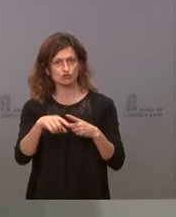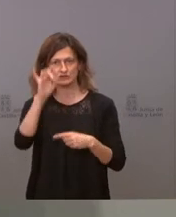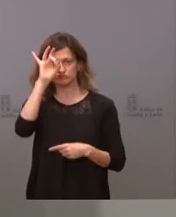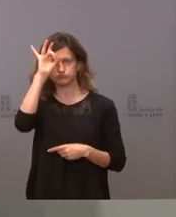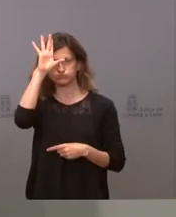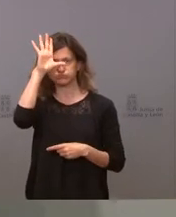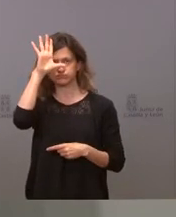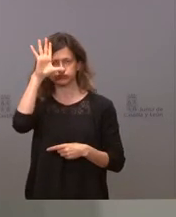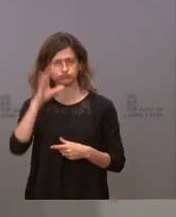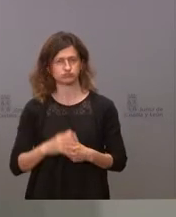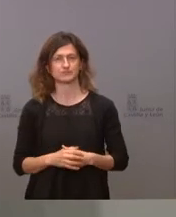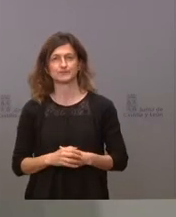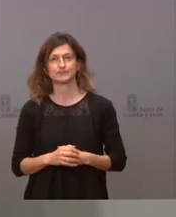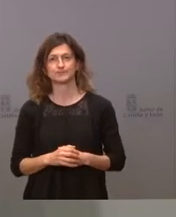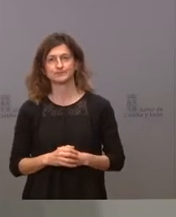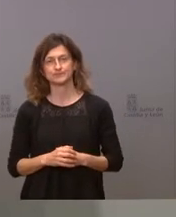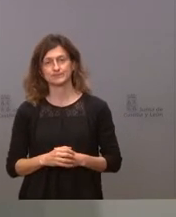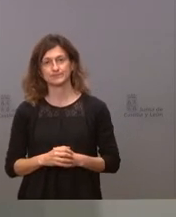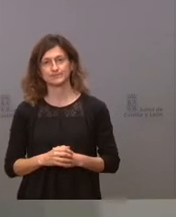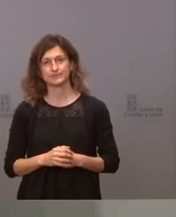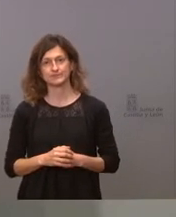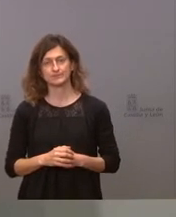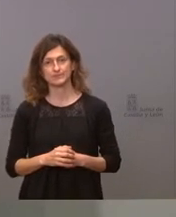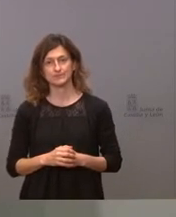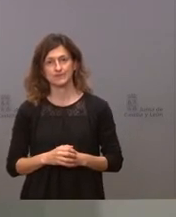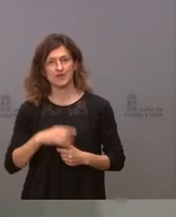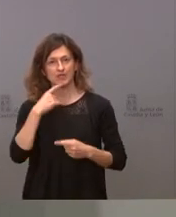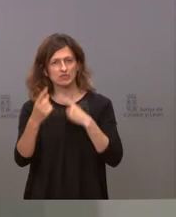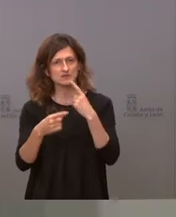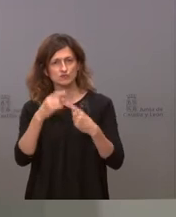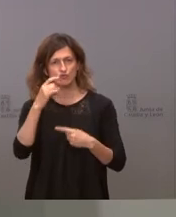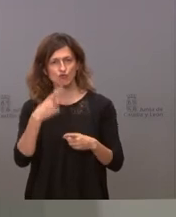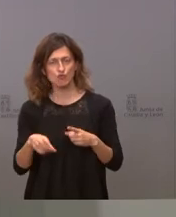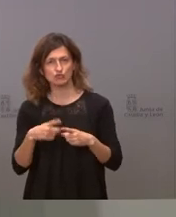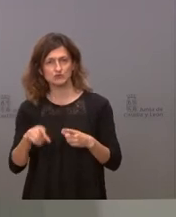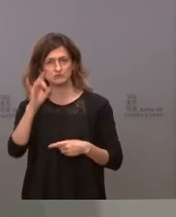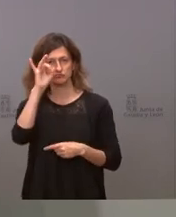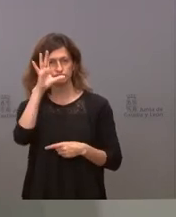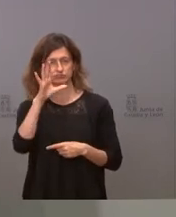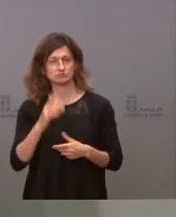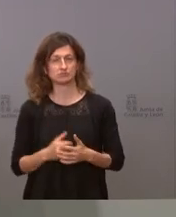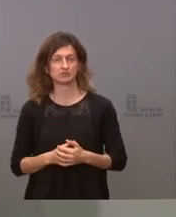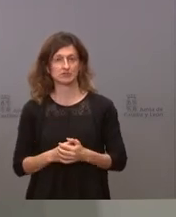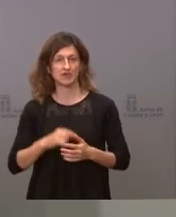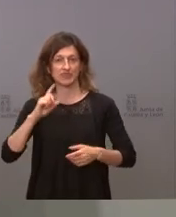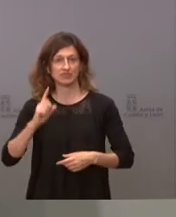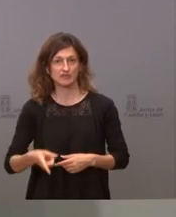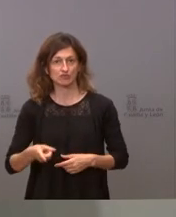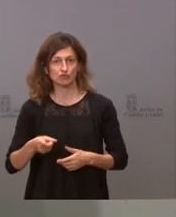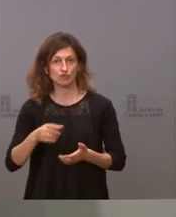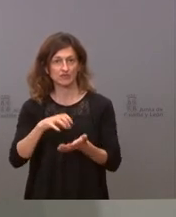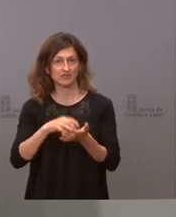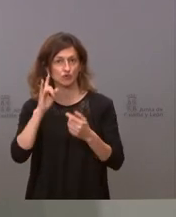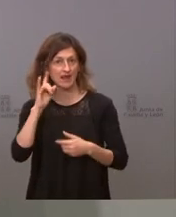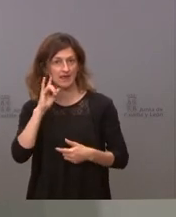muy sorprendentes se han dicho cosas por parte del director del centro de alertas